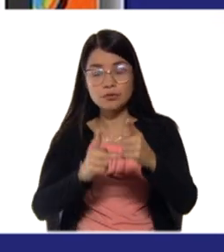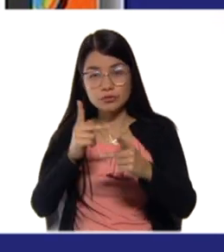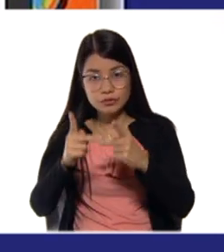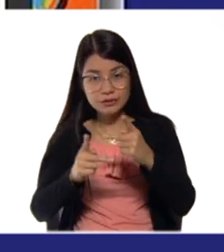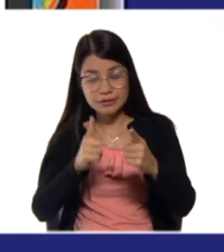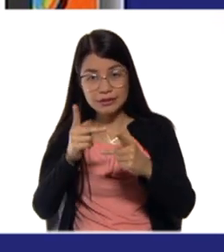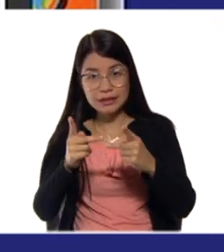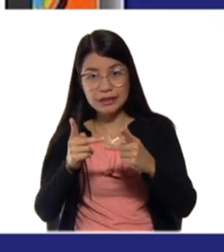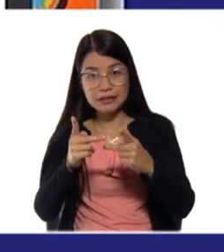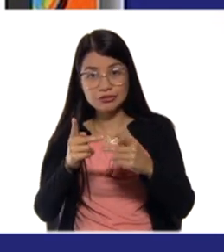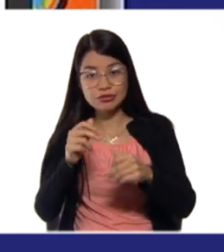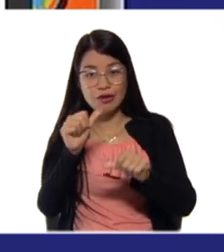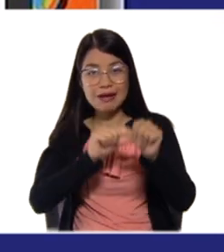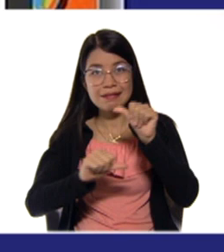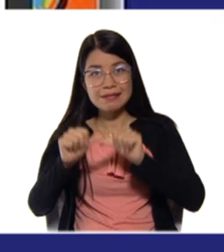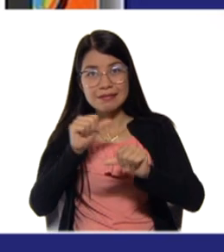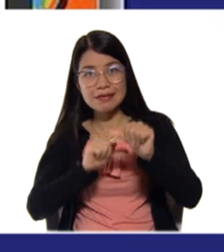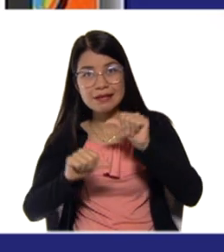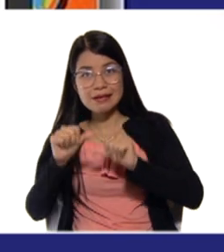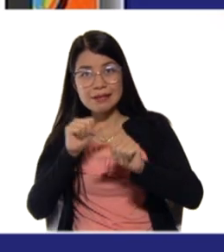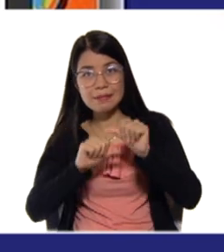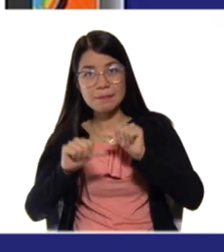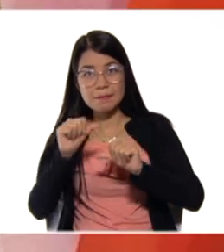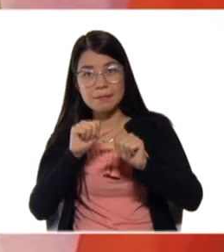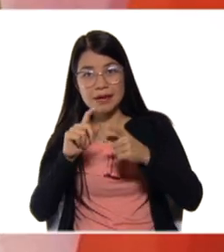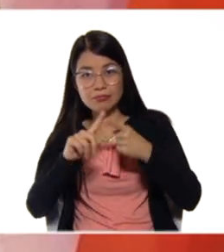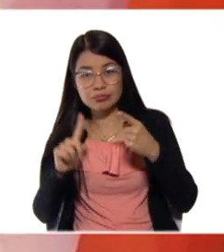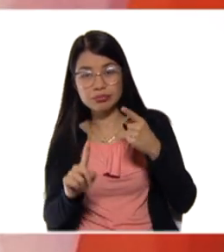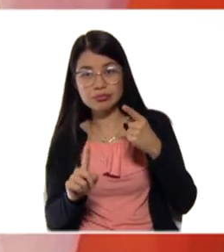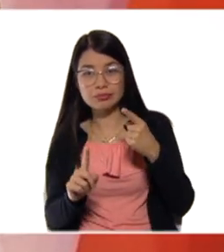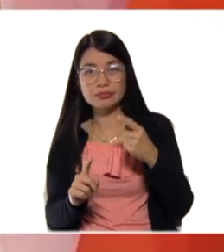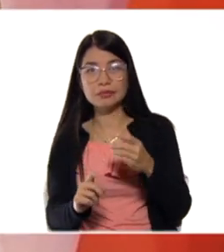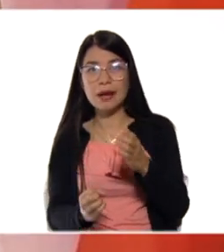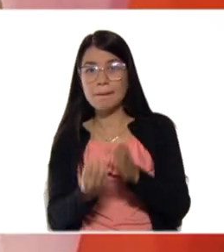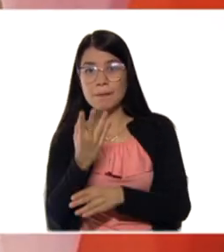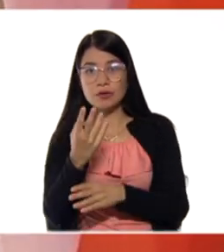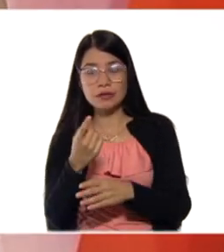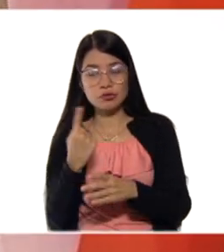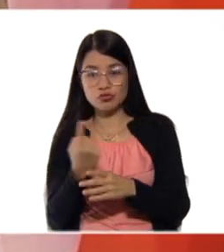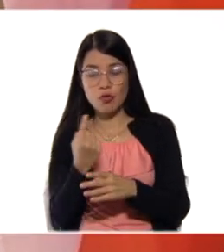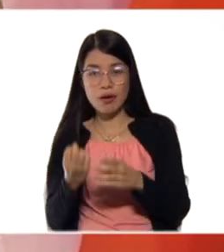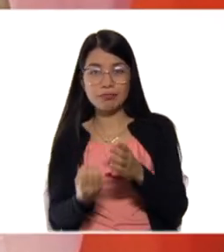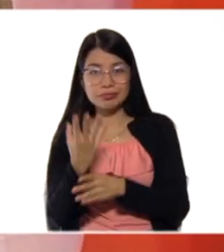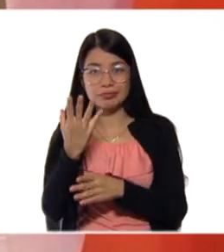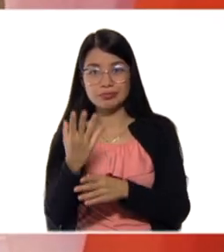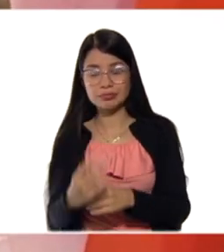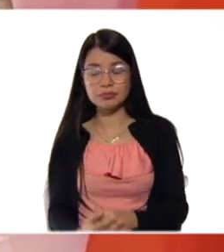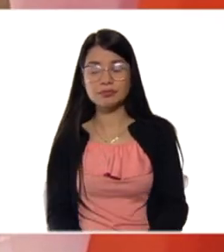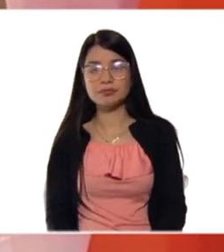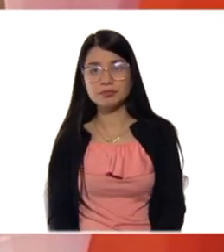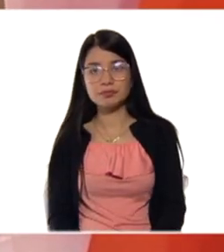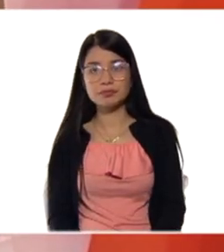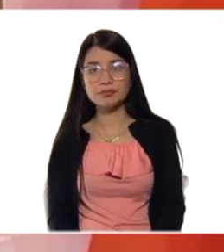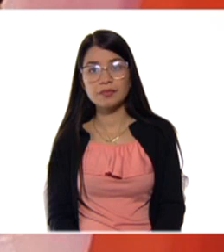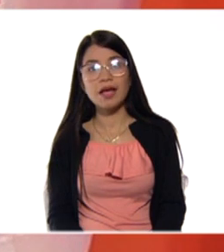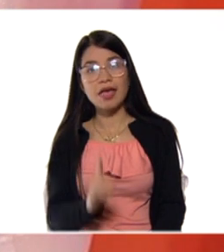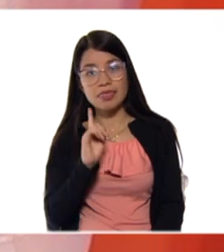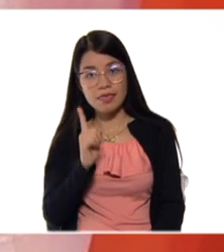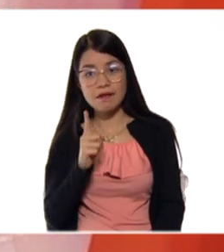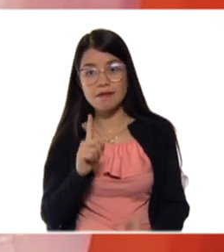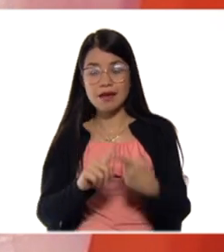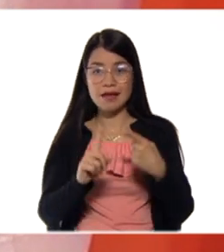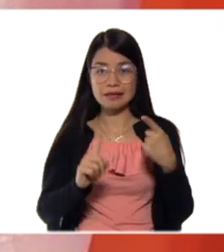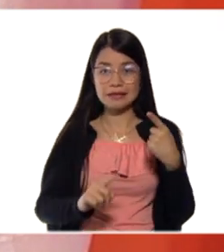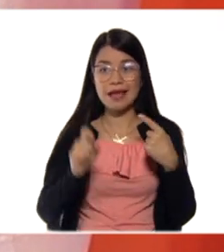no se dan de manera espontánea. Y es por eso que hay que colocarle electricidad para que pueda darse la reacción.